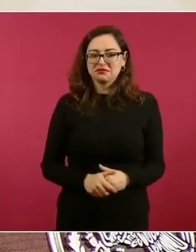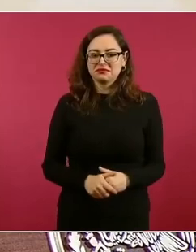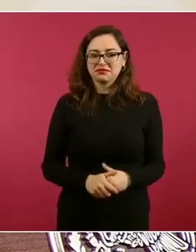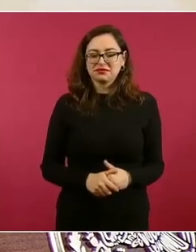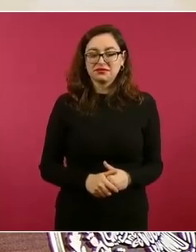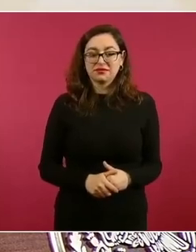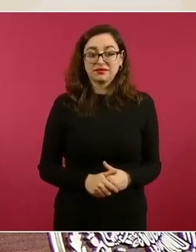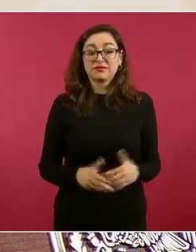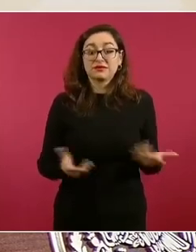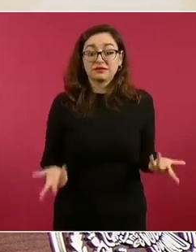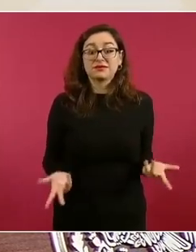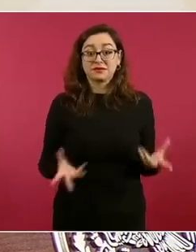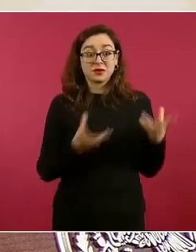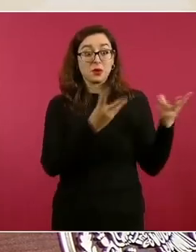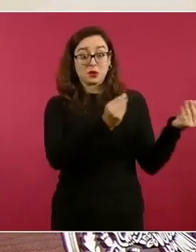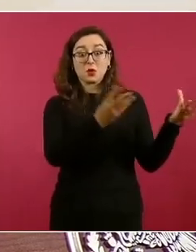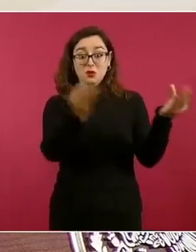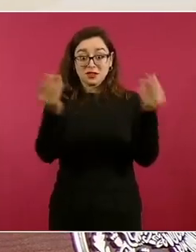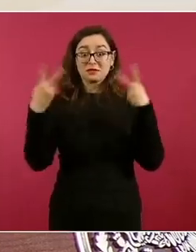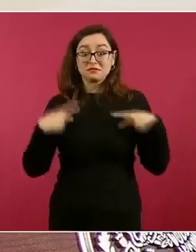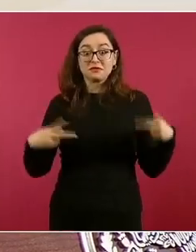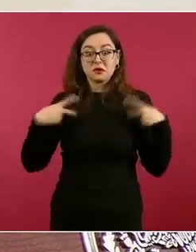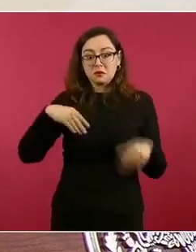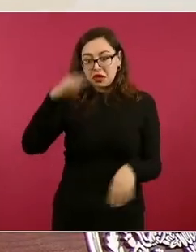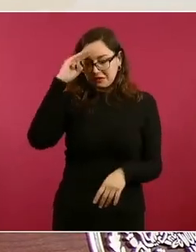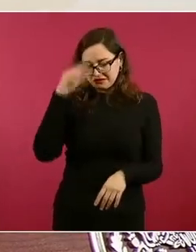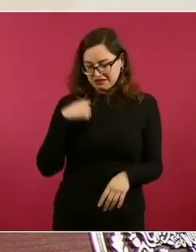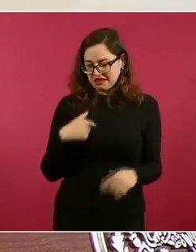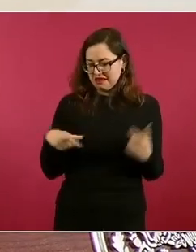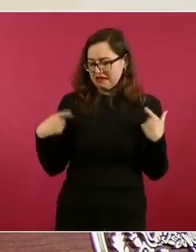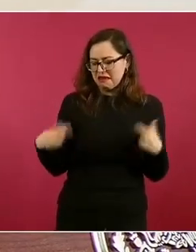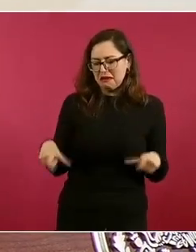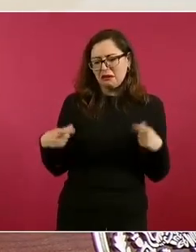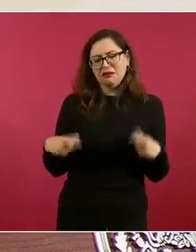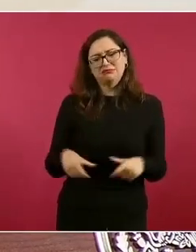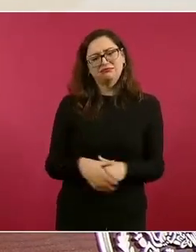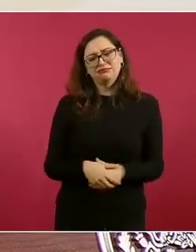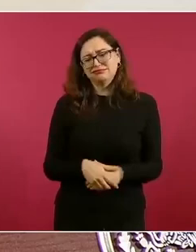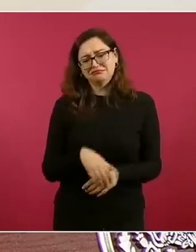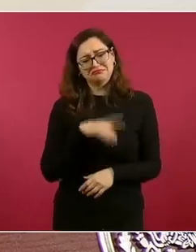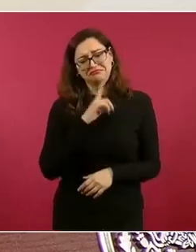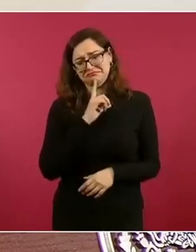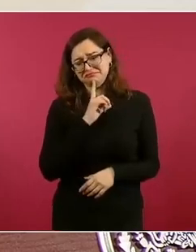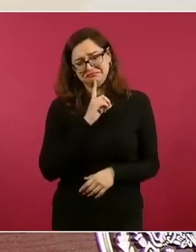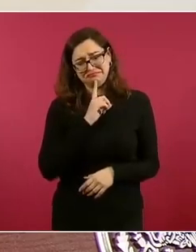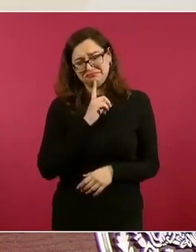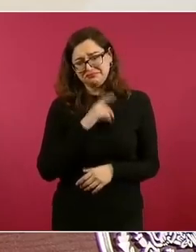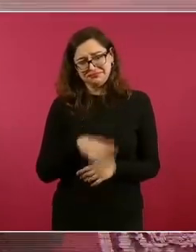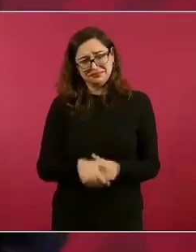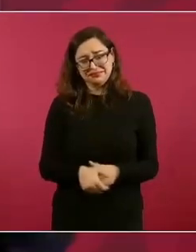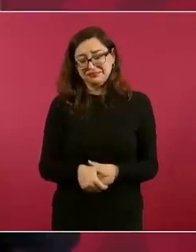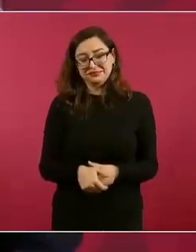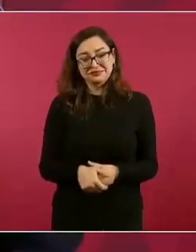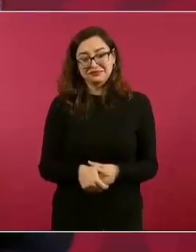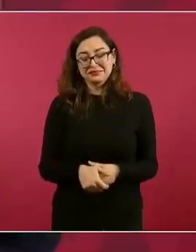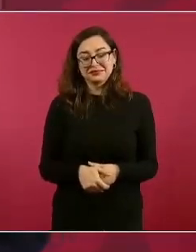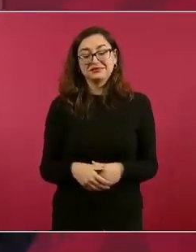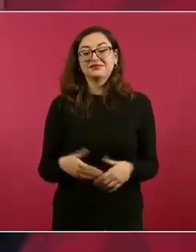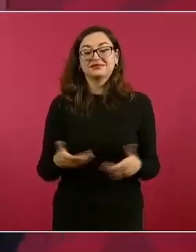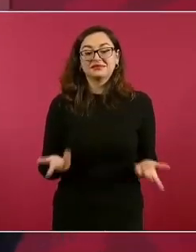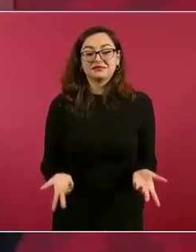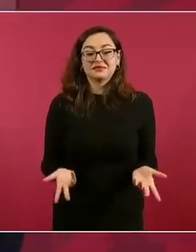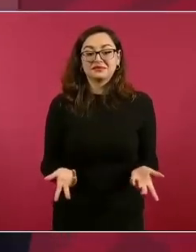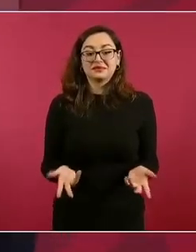Pero así hay muchos, porque no es la parte, lo hemos dicho,